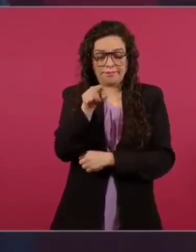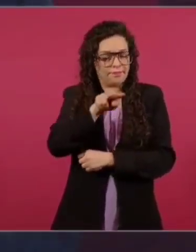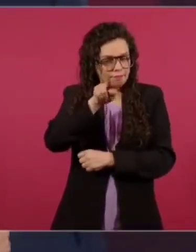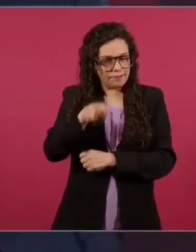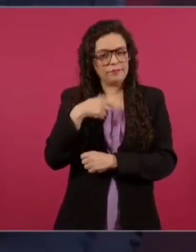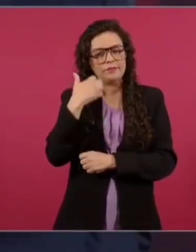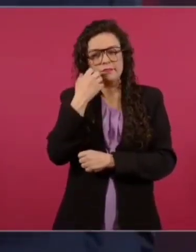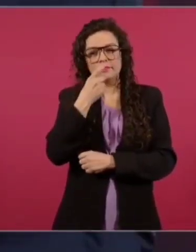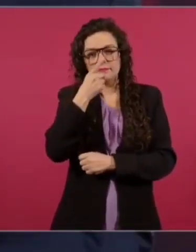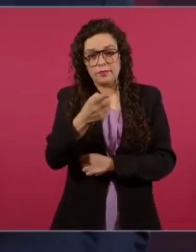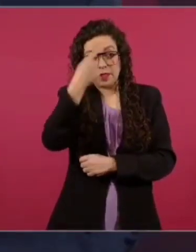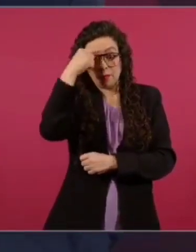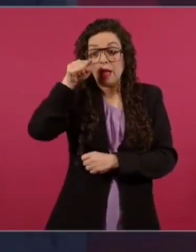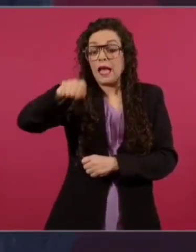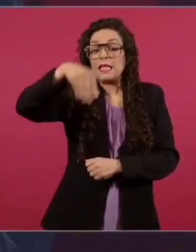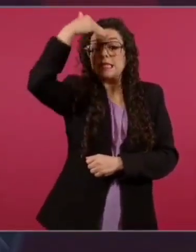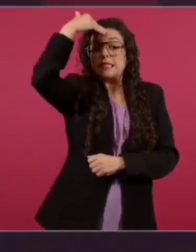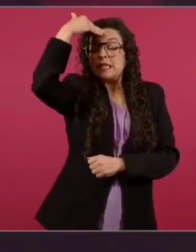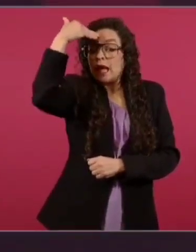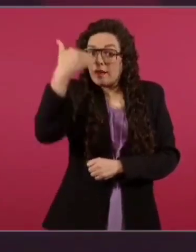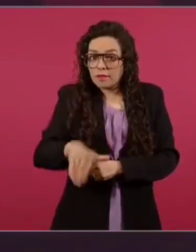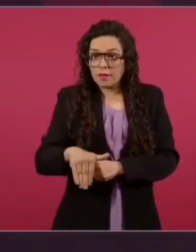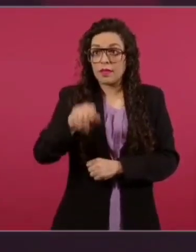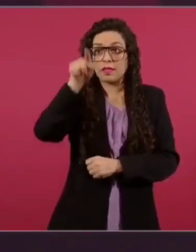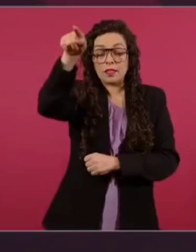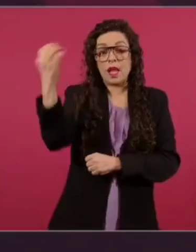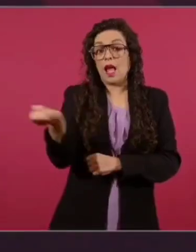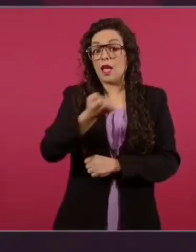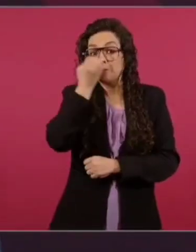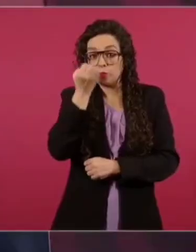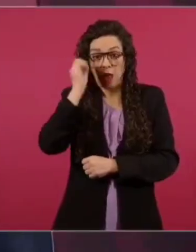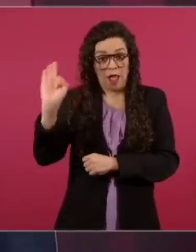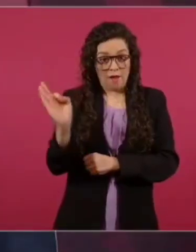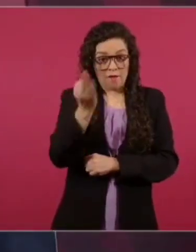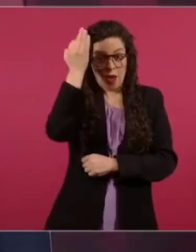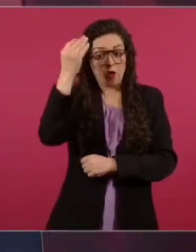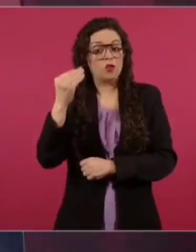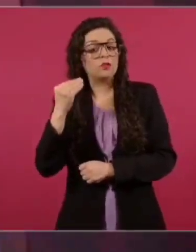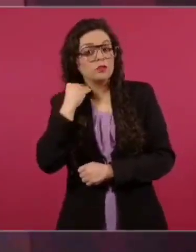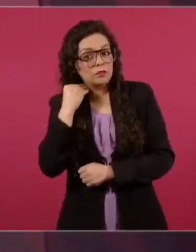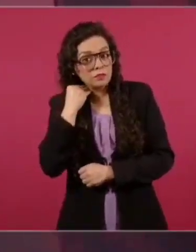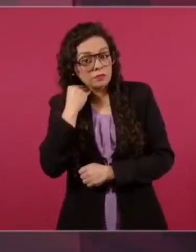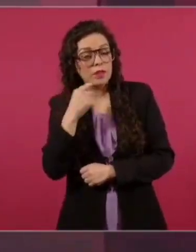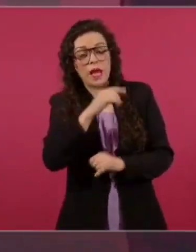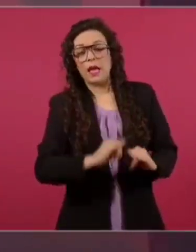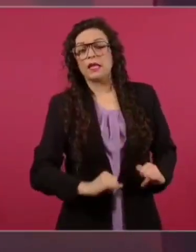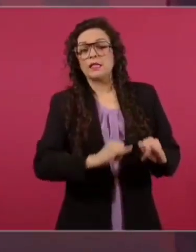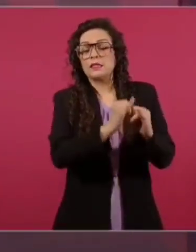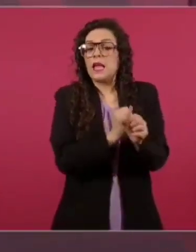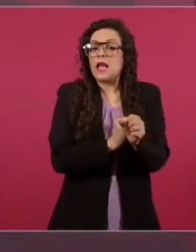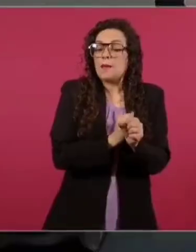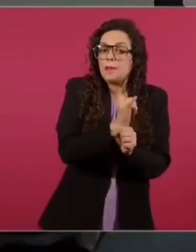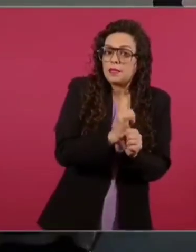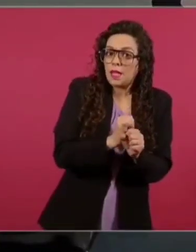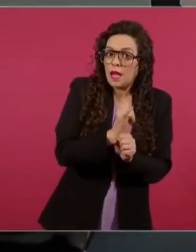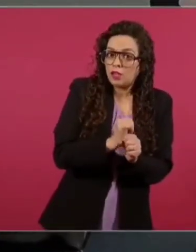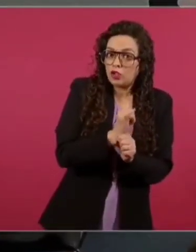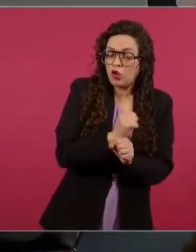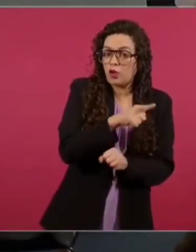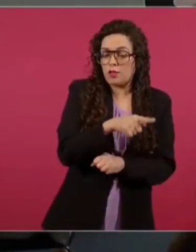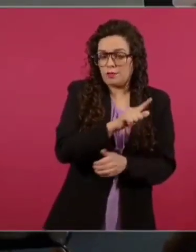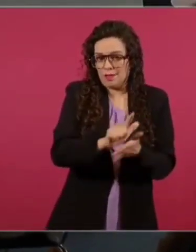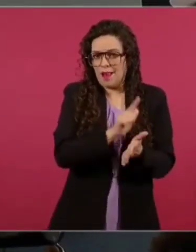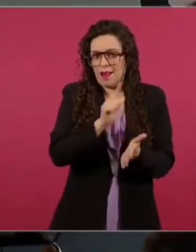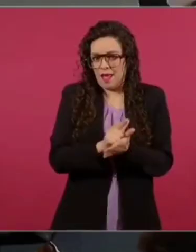de Investigaciones Jurídicas hayan estado